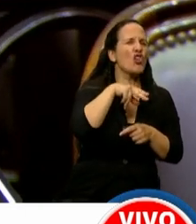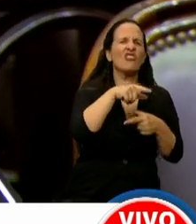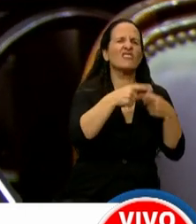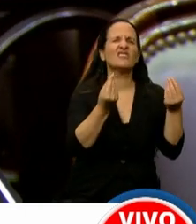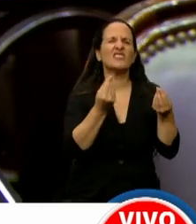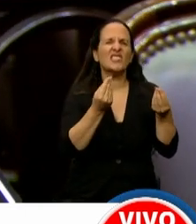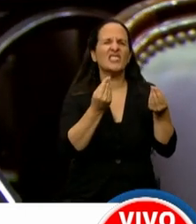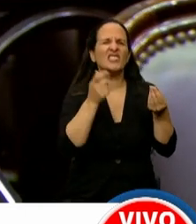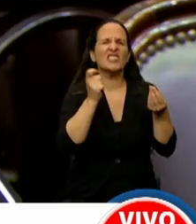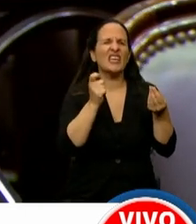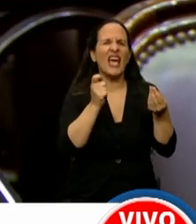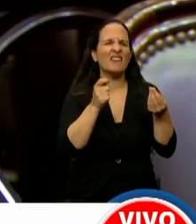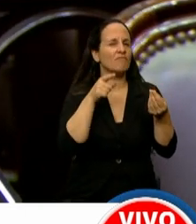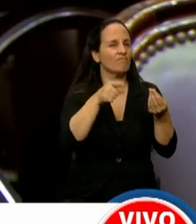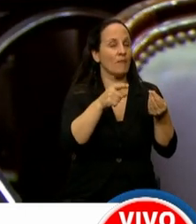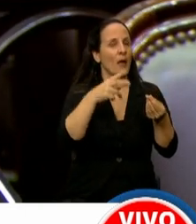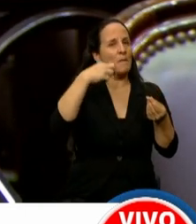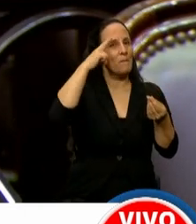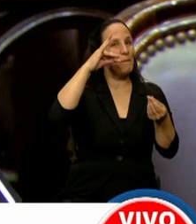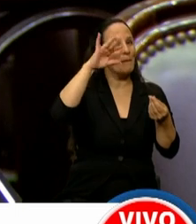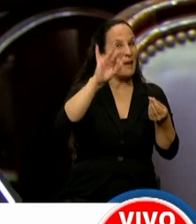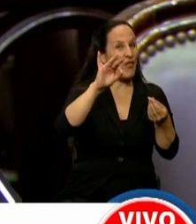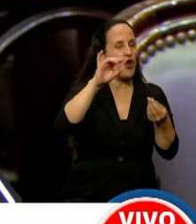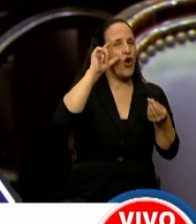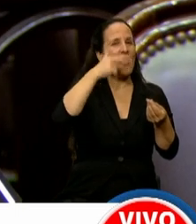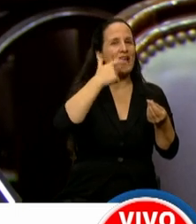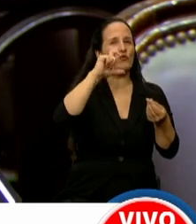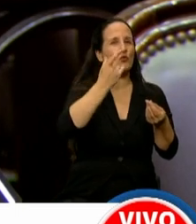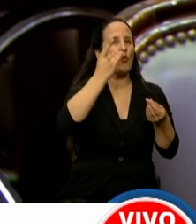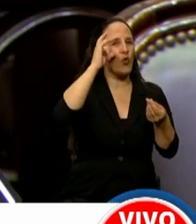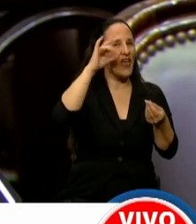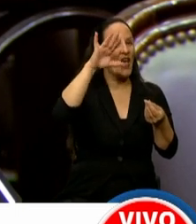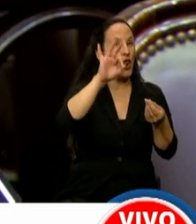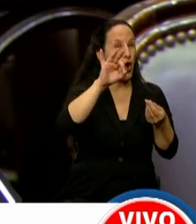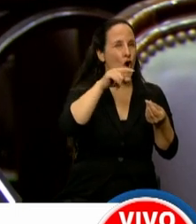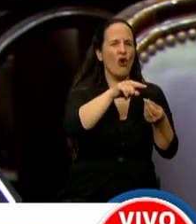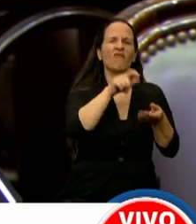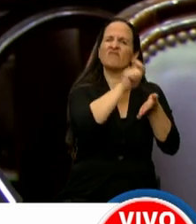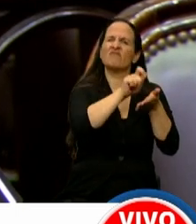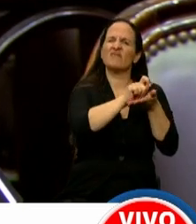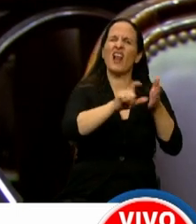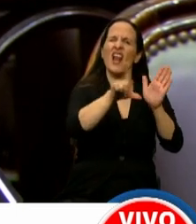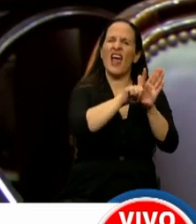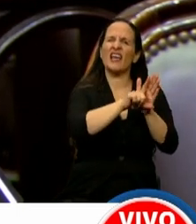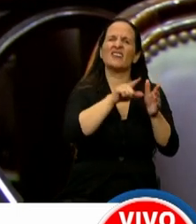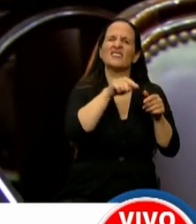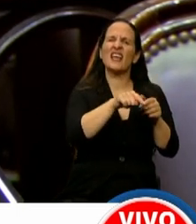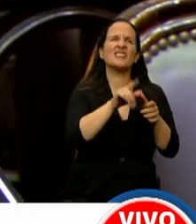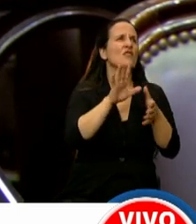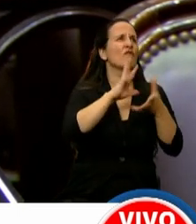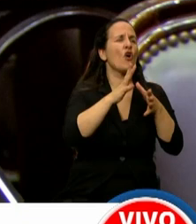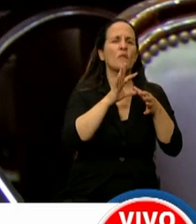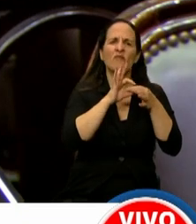Argentina es Pedro Escudero. Pedro Escudero esquematizó las leyes de la alimentación